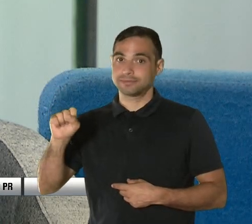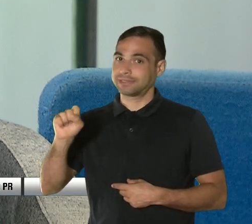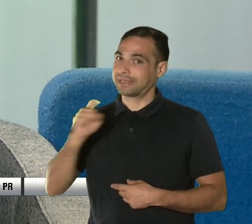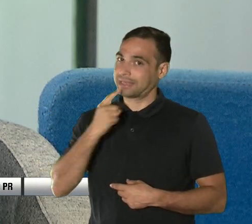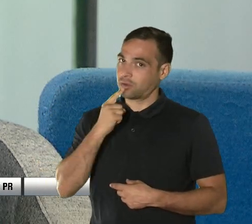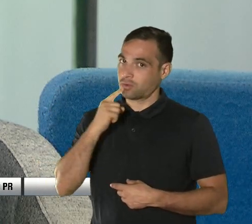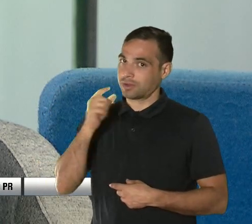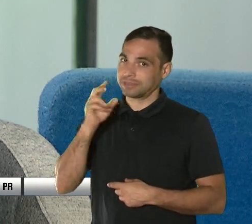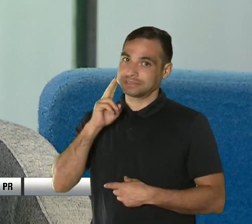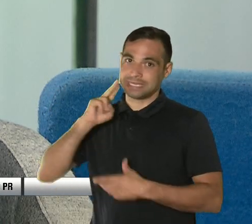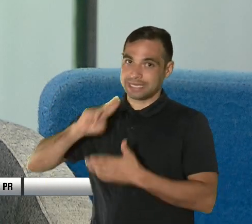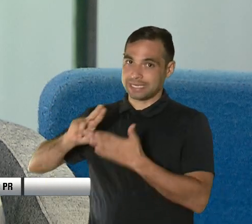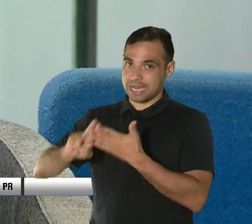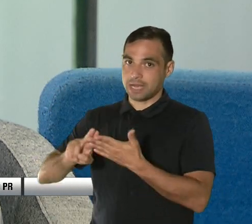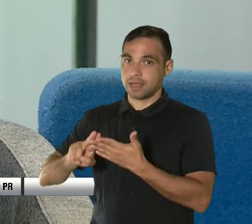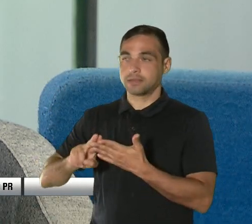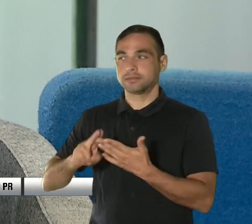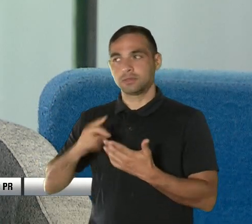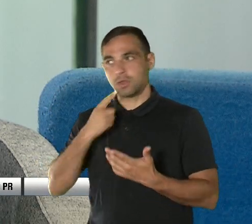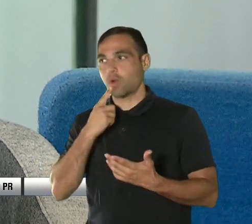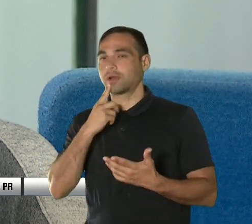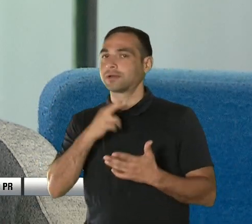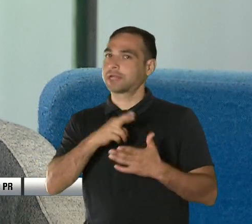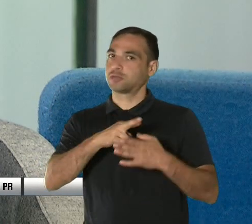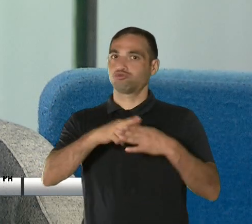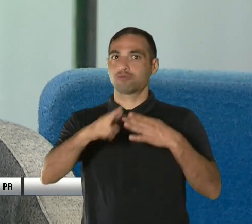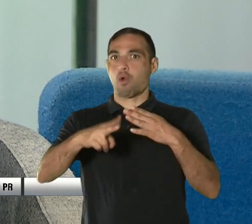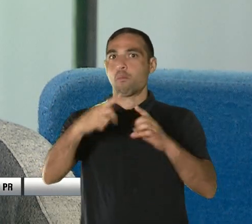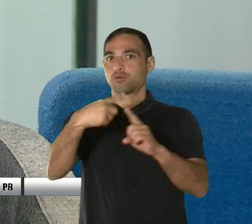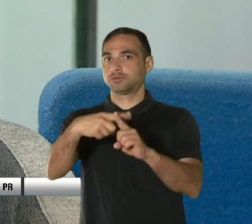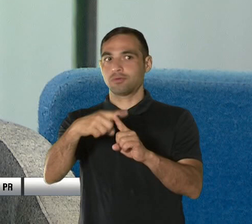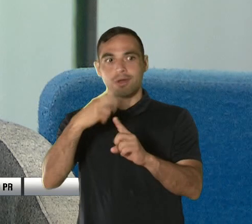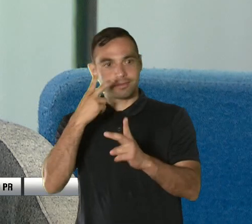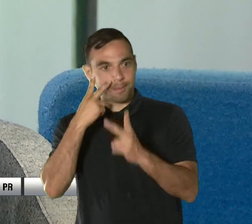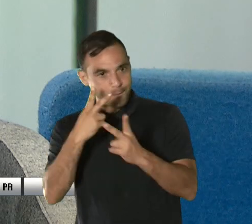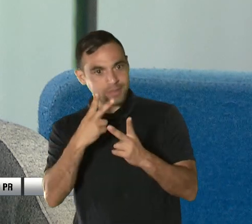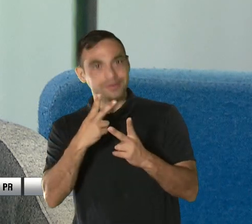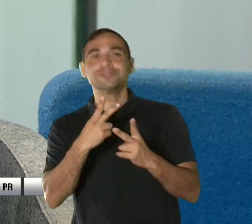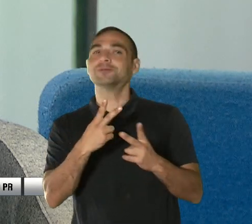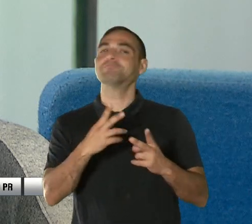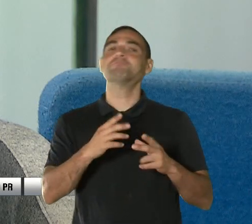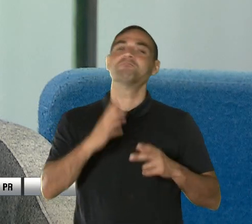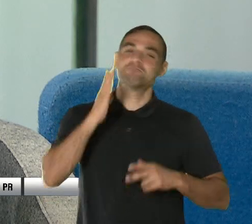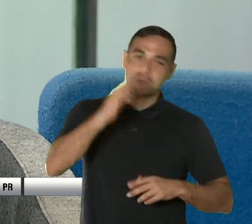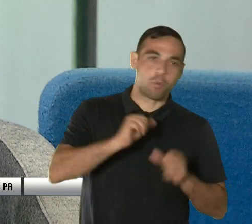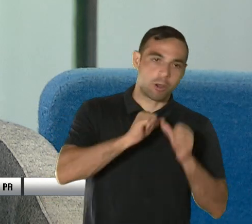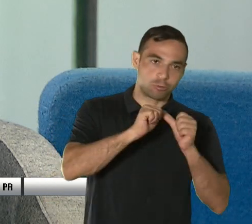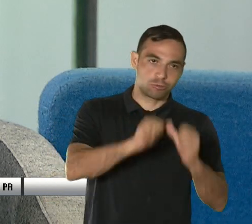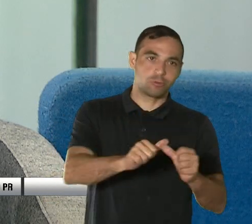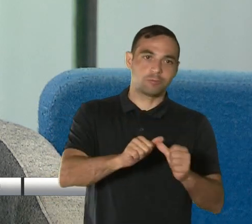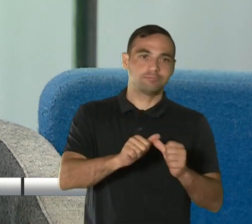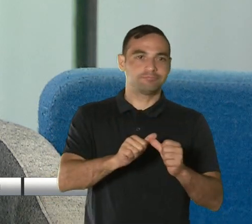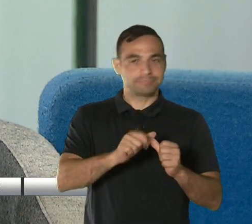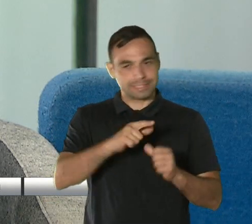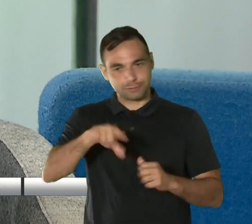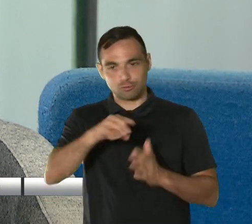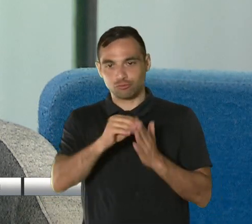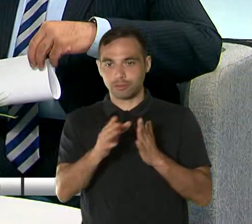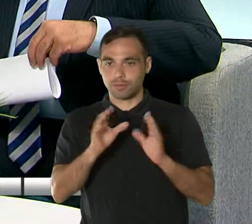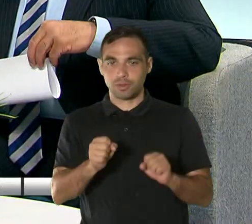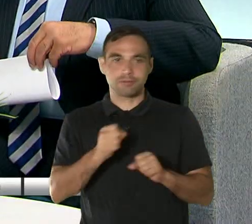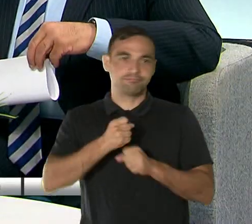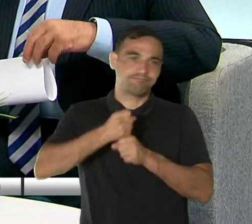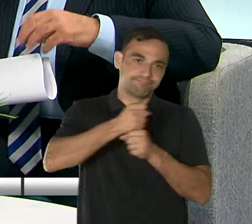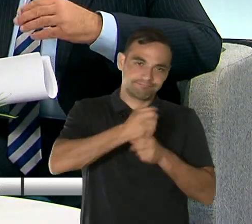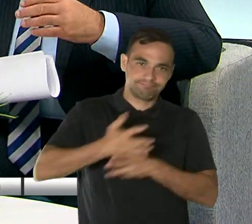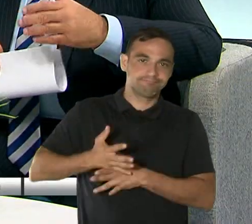tenemos estas expectativas académicas más claras y todos nuestros esfuerzos y energías van dirigidas hacia la preparación académica de los estudiantes. ¿Los